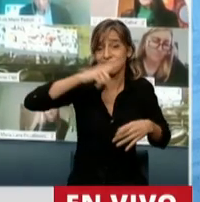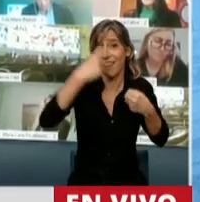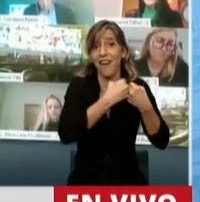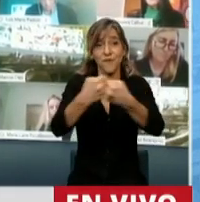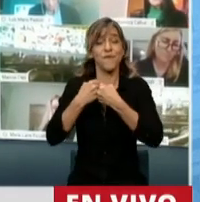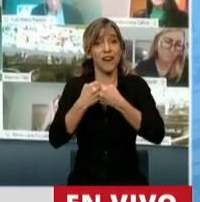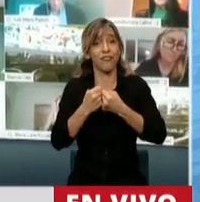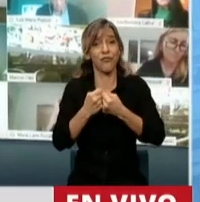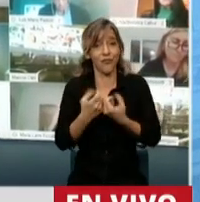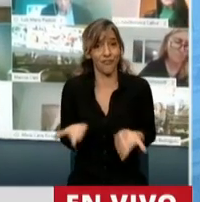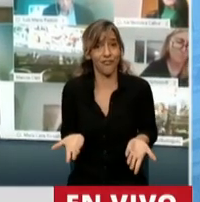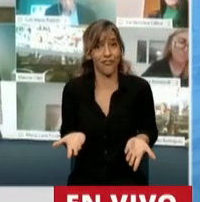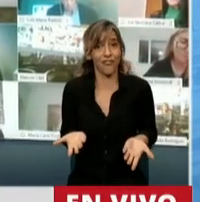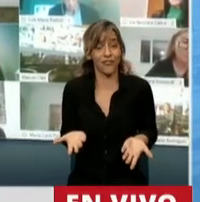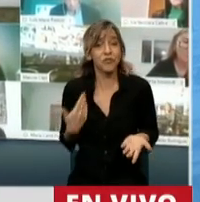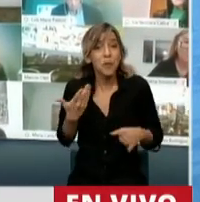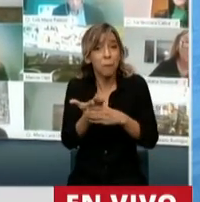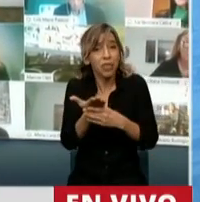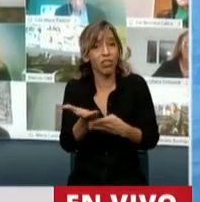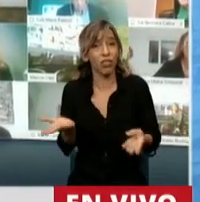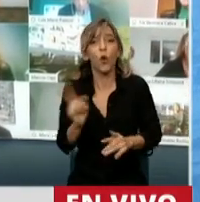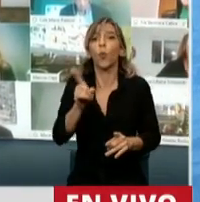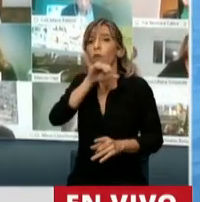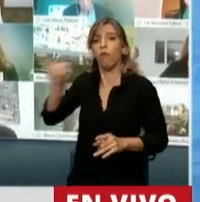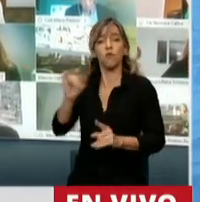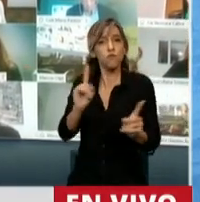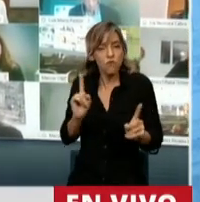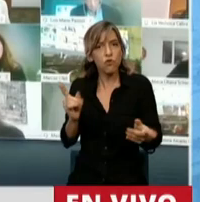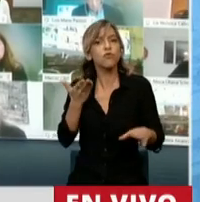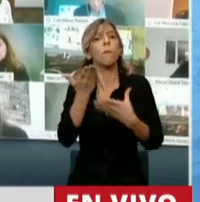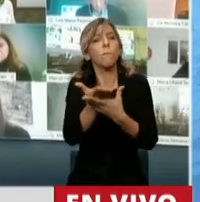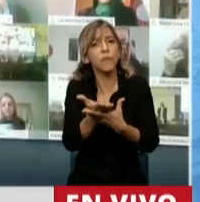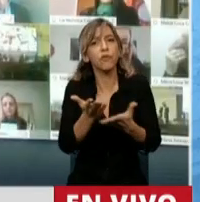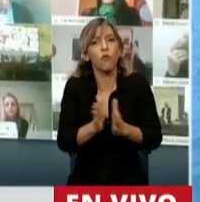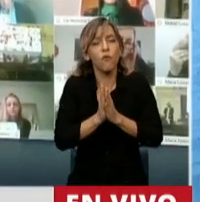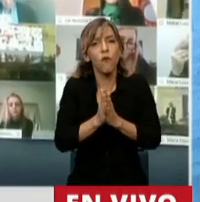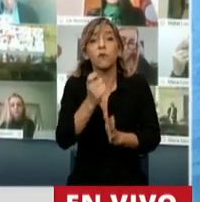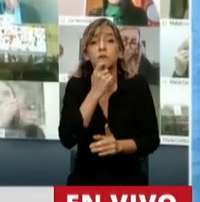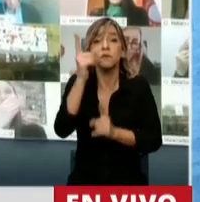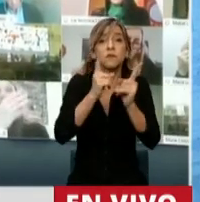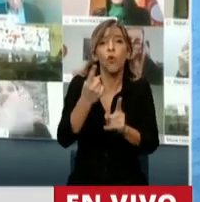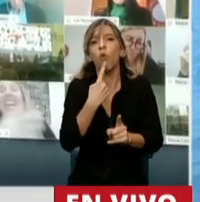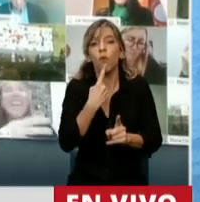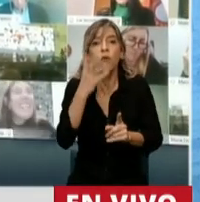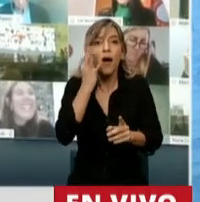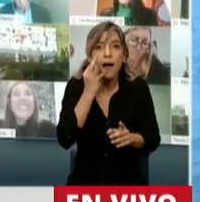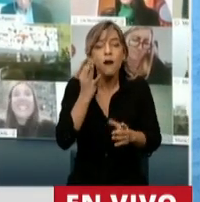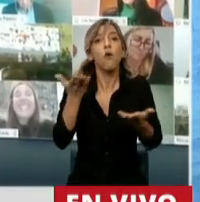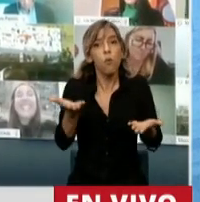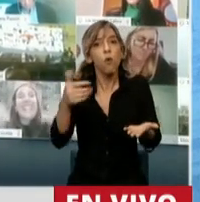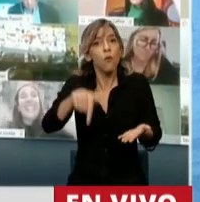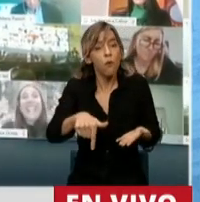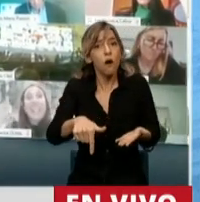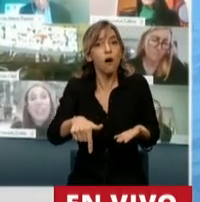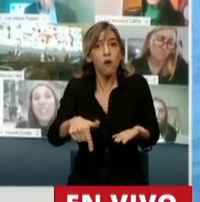es una denuncia. Segundo pedido. A los que están inseguros, a los que tienen dudas, anímense a ejercer el disenso